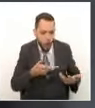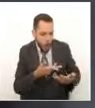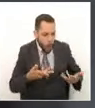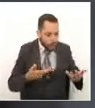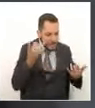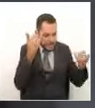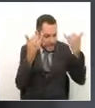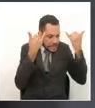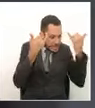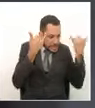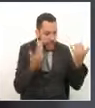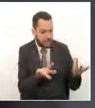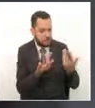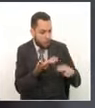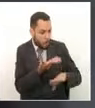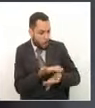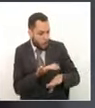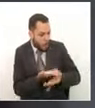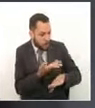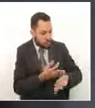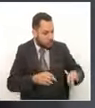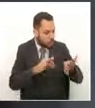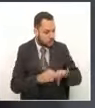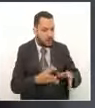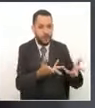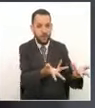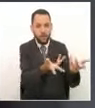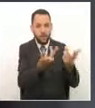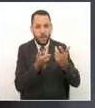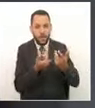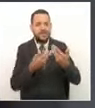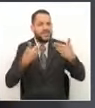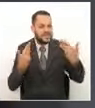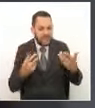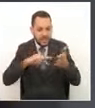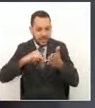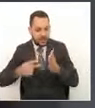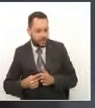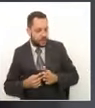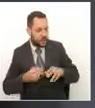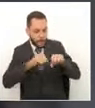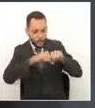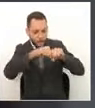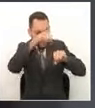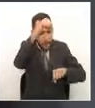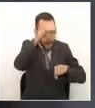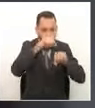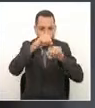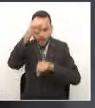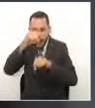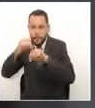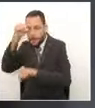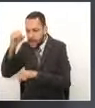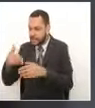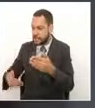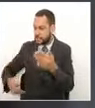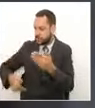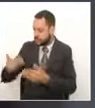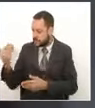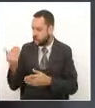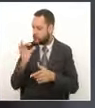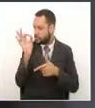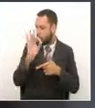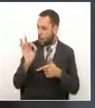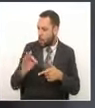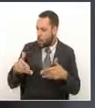establecer cómo está, es la foto, la foto de cómo vamos a arrancar, cómo encontramos el departamento, pues las cifras también